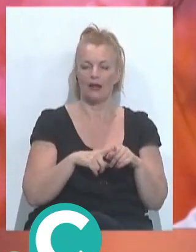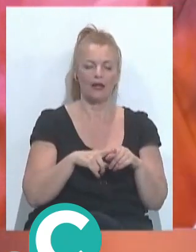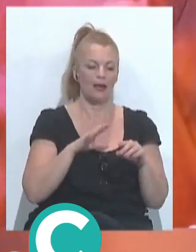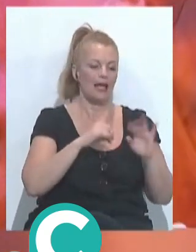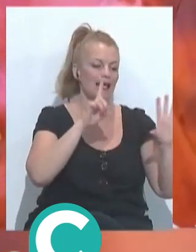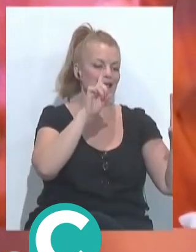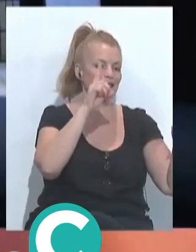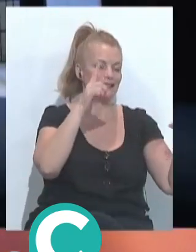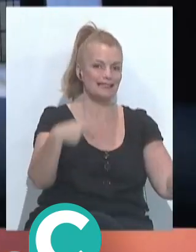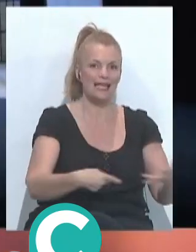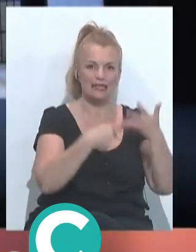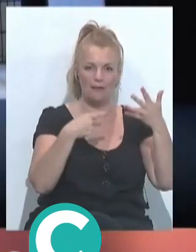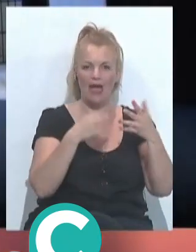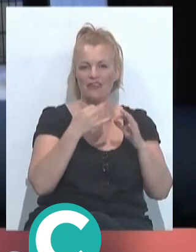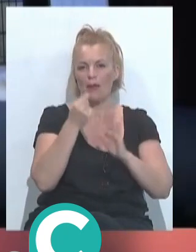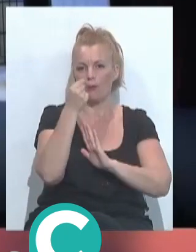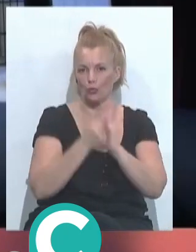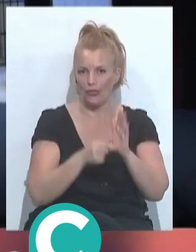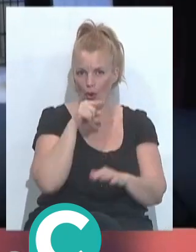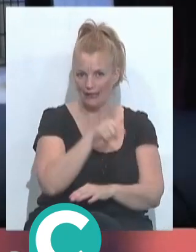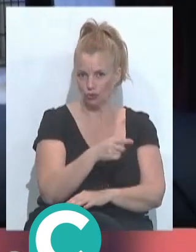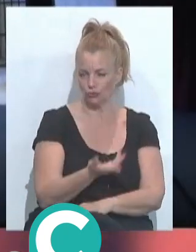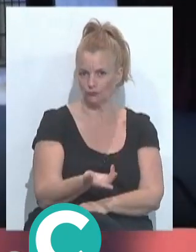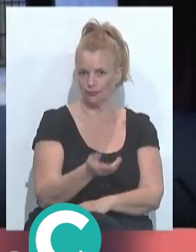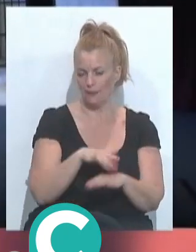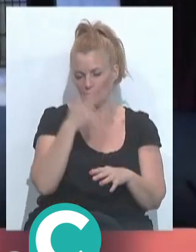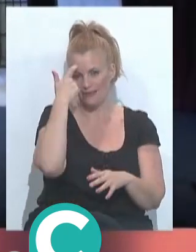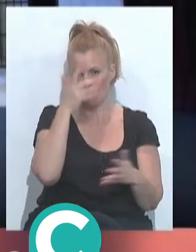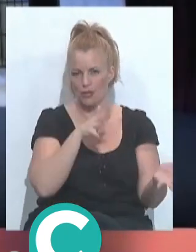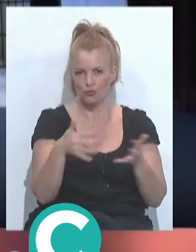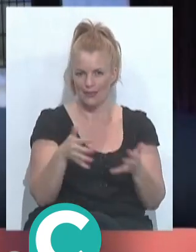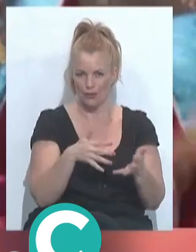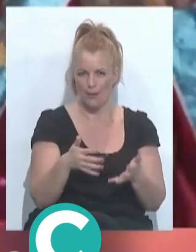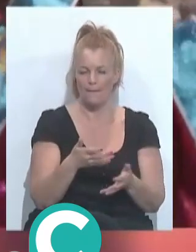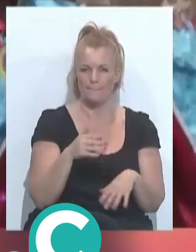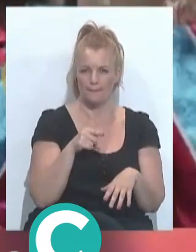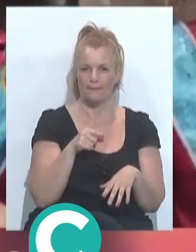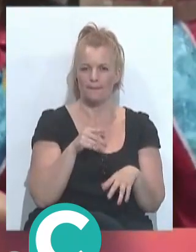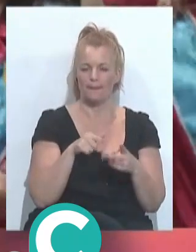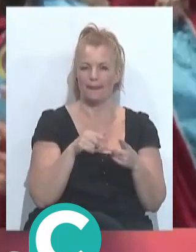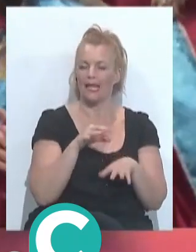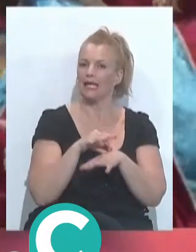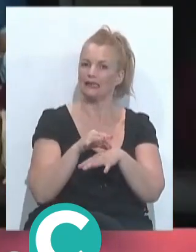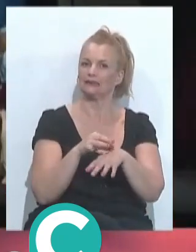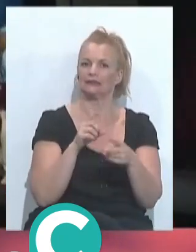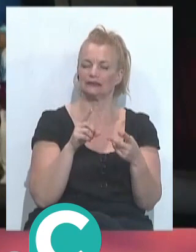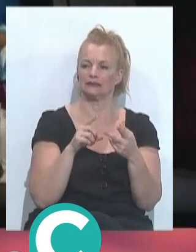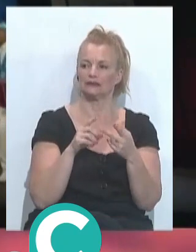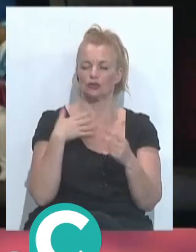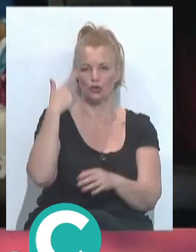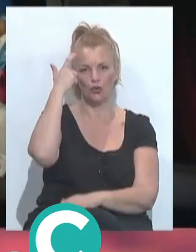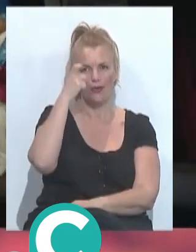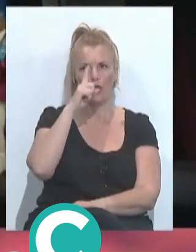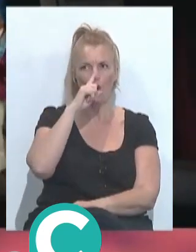séptima pues tiene que estar en estos puntos. Para tú saber o que quede la... Pasan dos... Bueno, yo